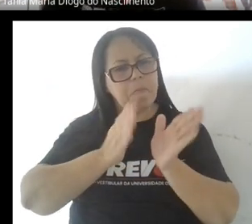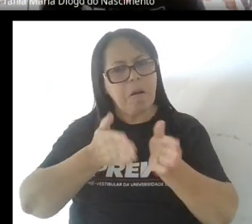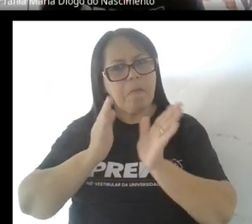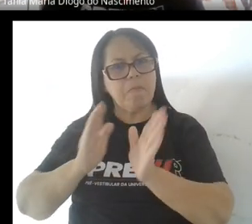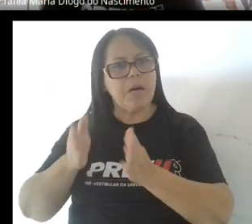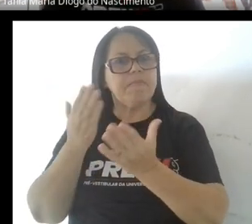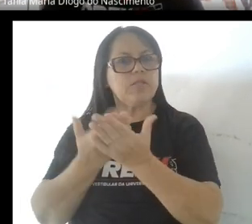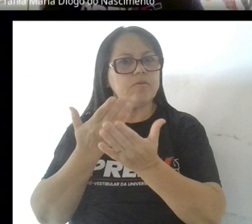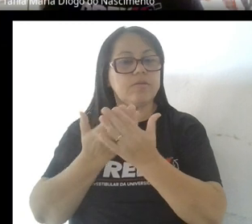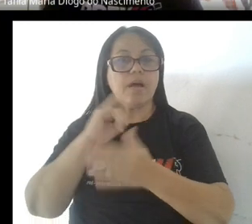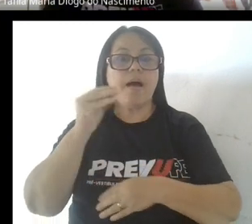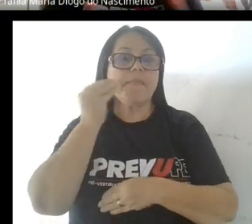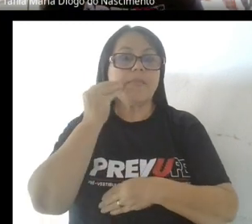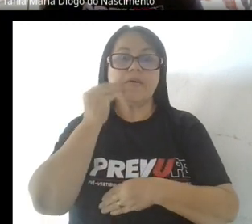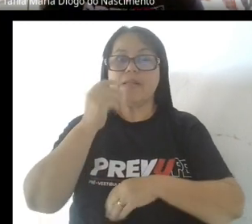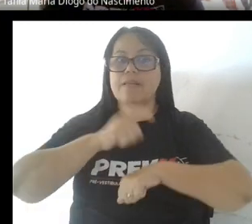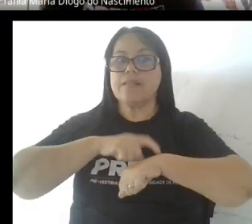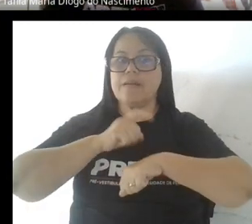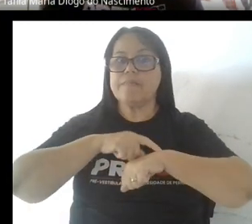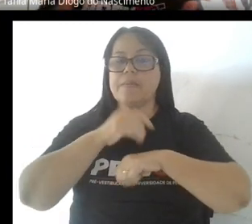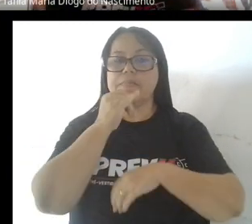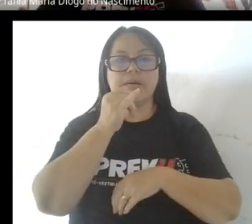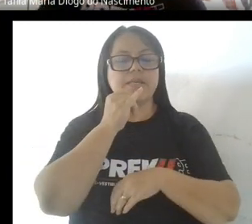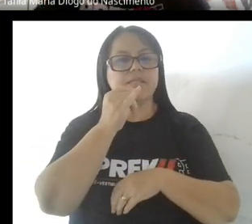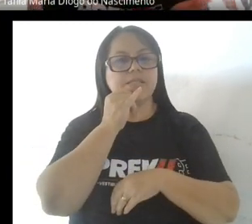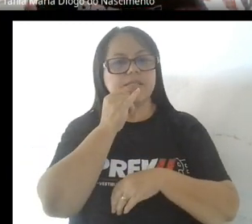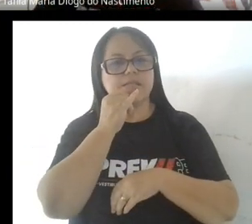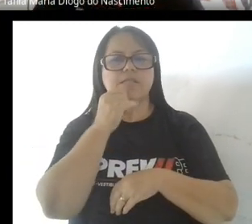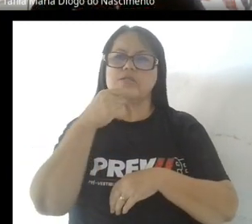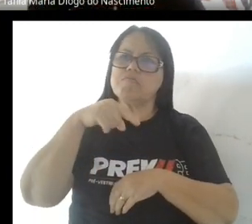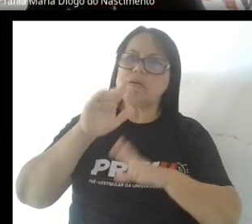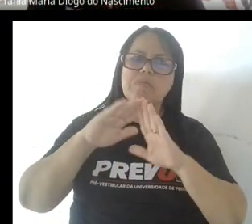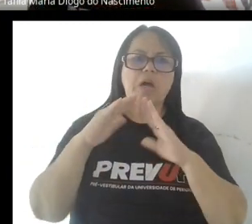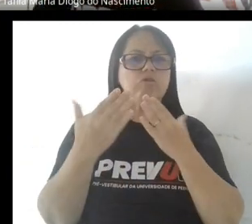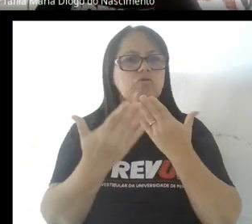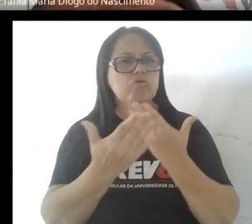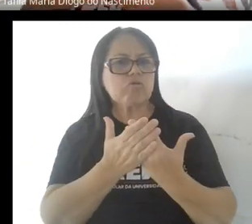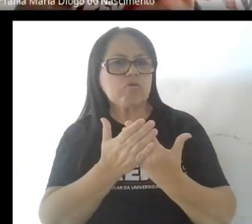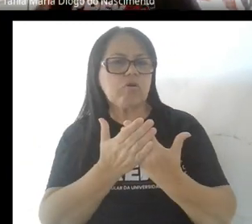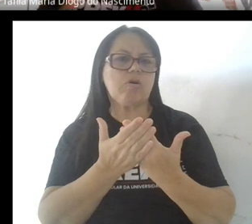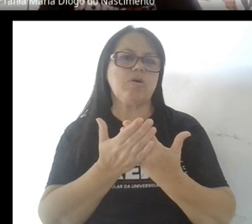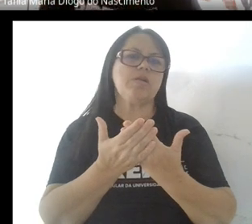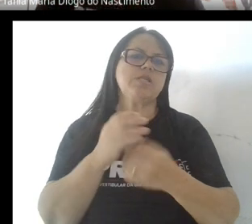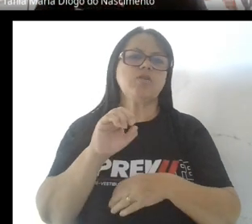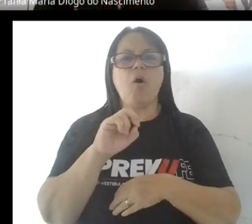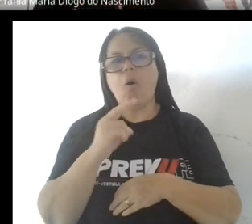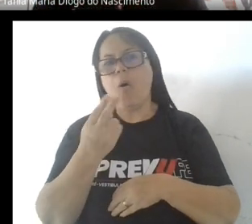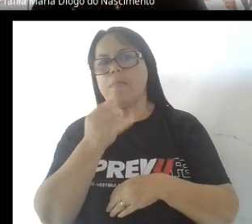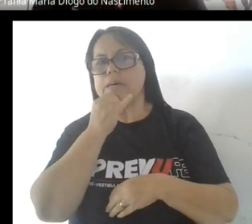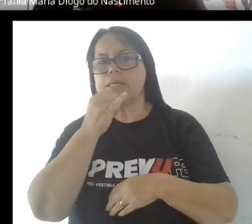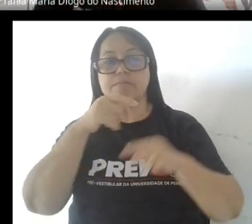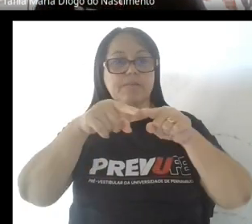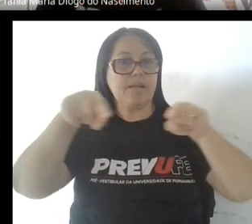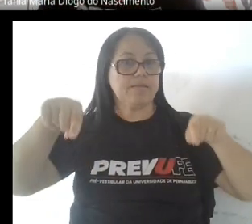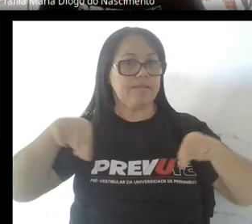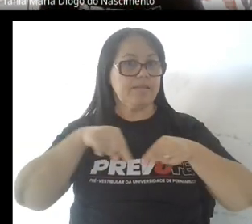Aprovecha el tiempo que estás, por ejemplo, si vas al colegio, si vas a las clases de prebupe, por